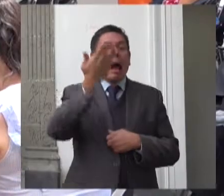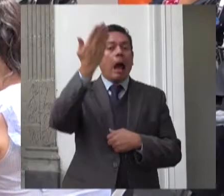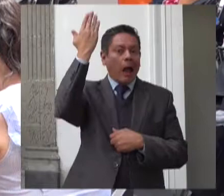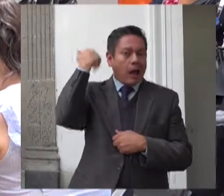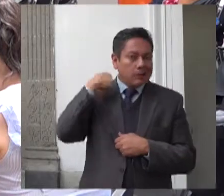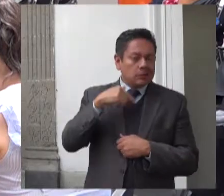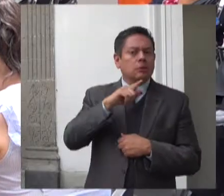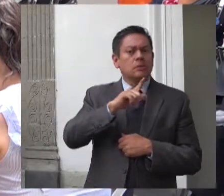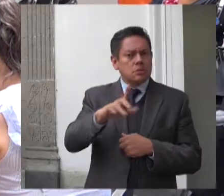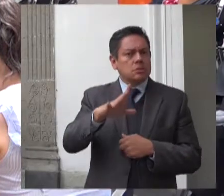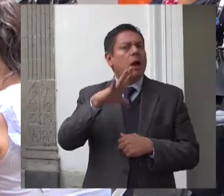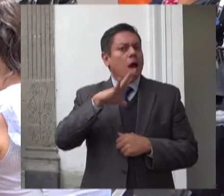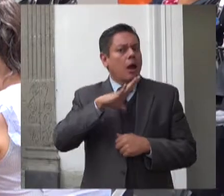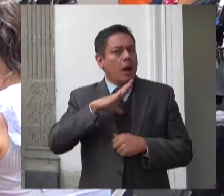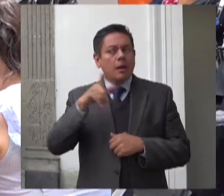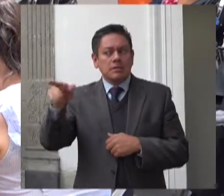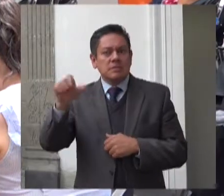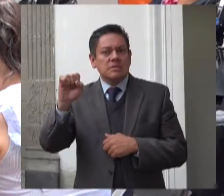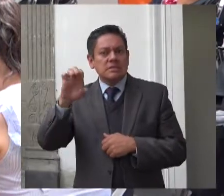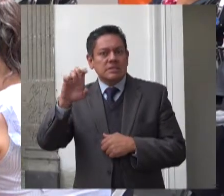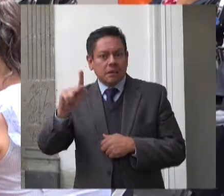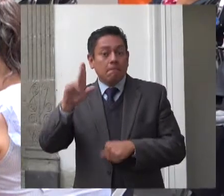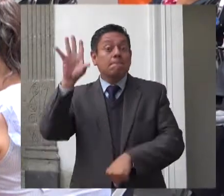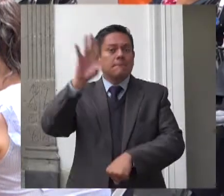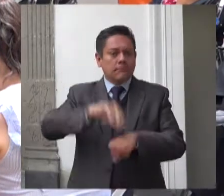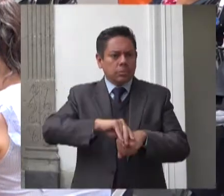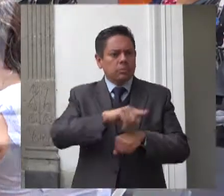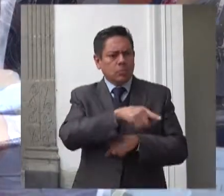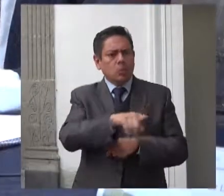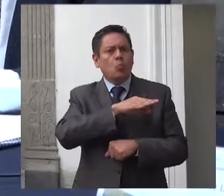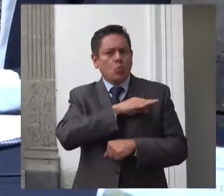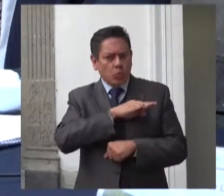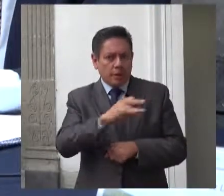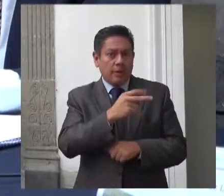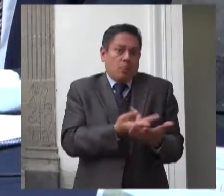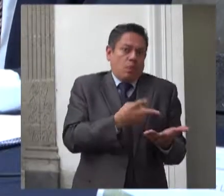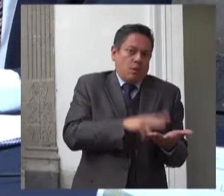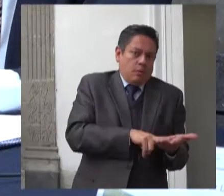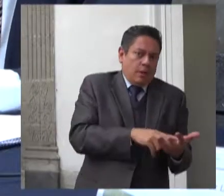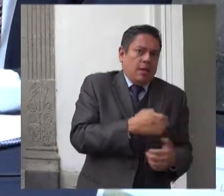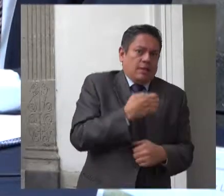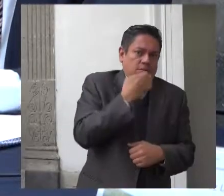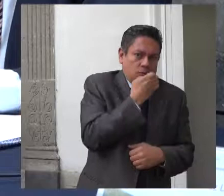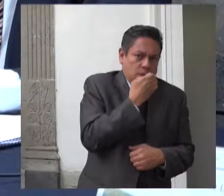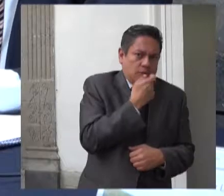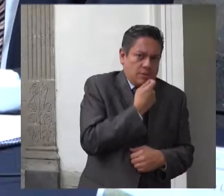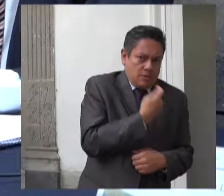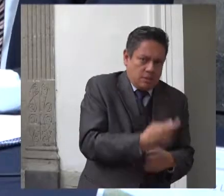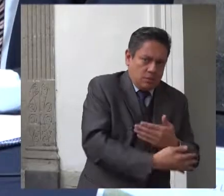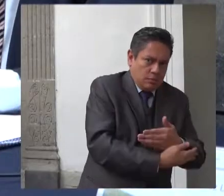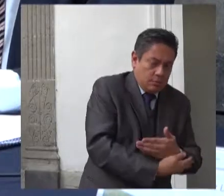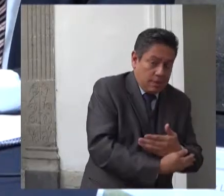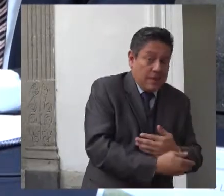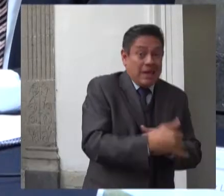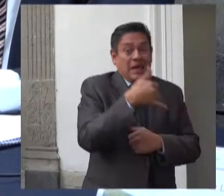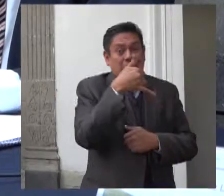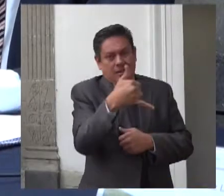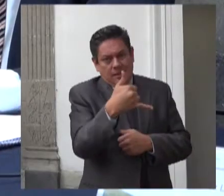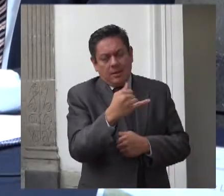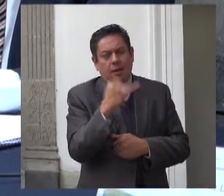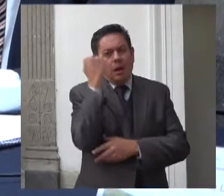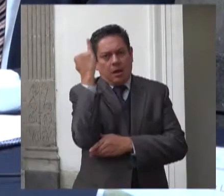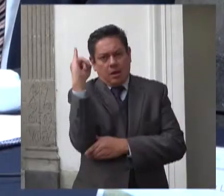cuenten con dicha validación sin dilaciones obstáculos y de forma gratuita